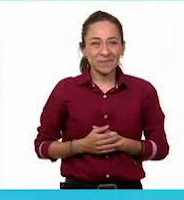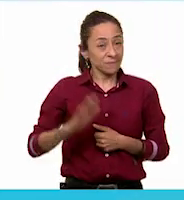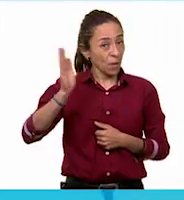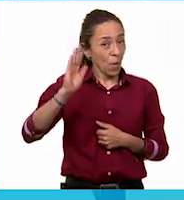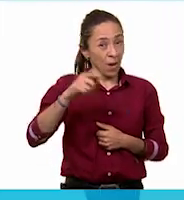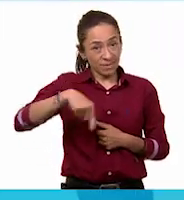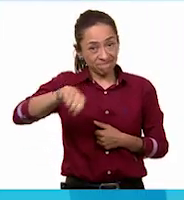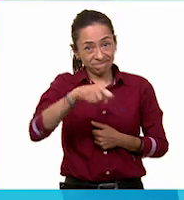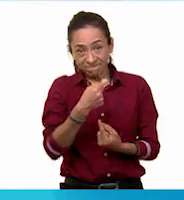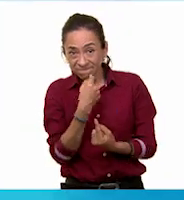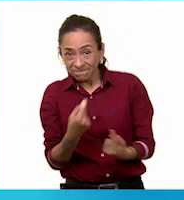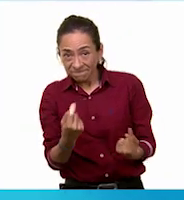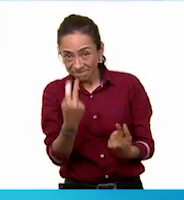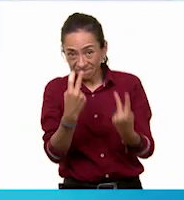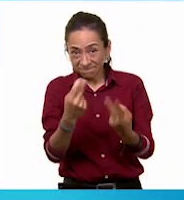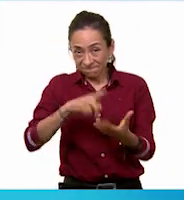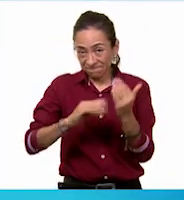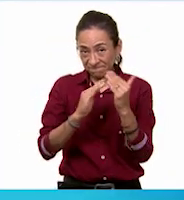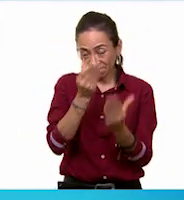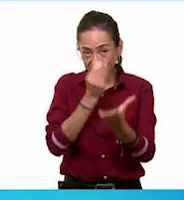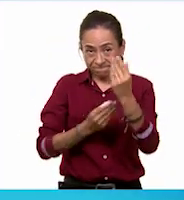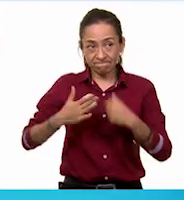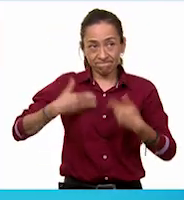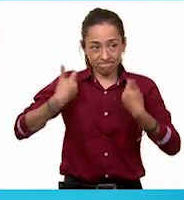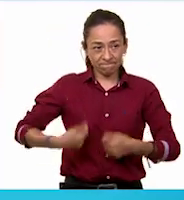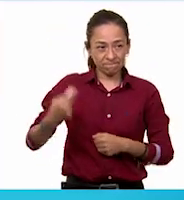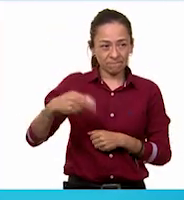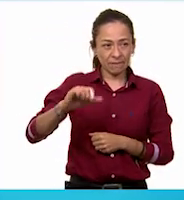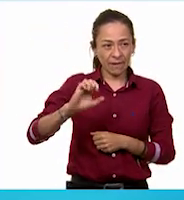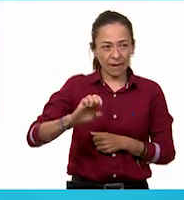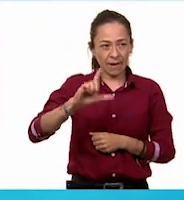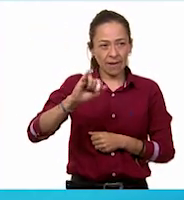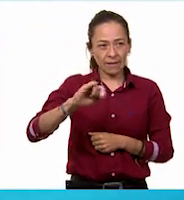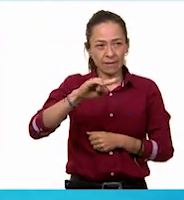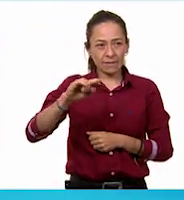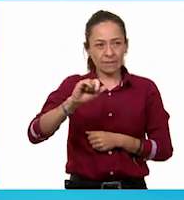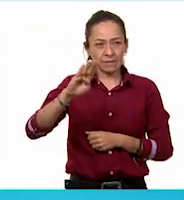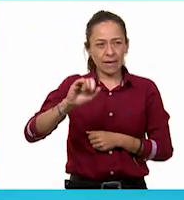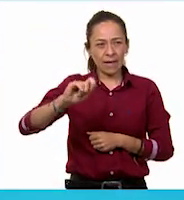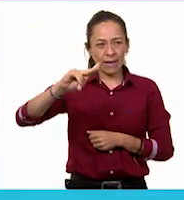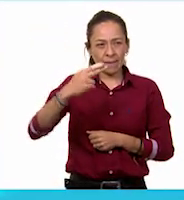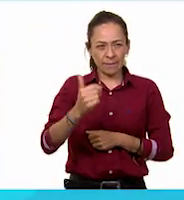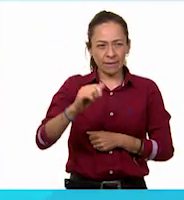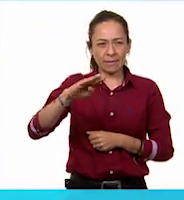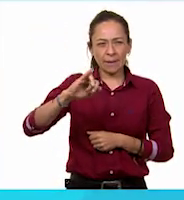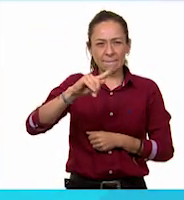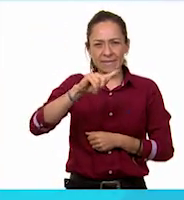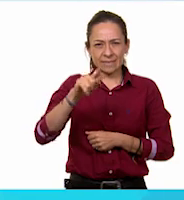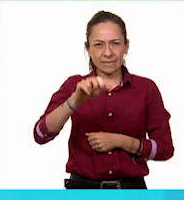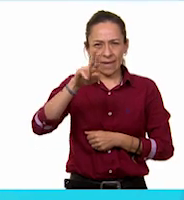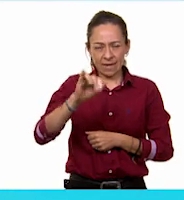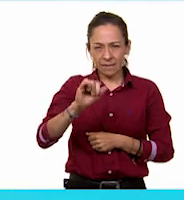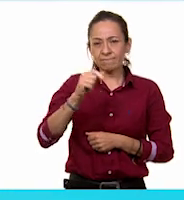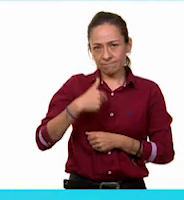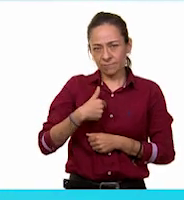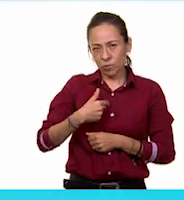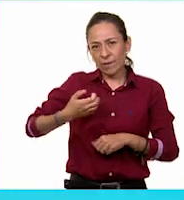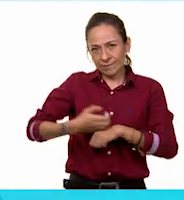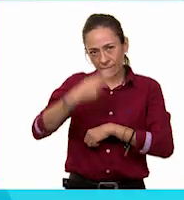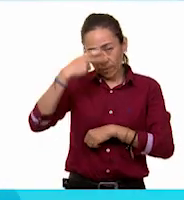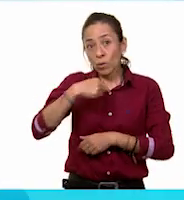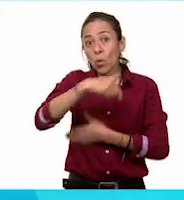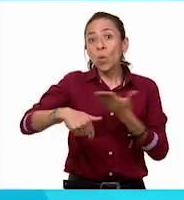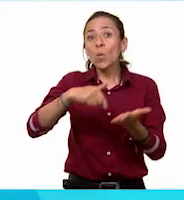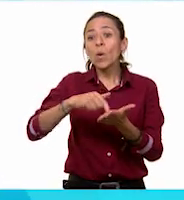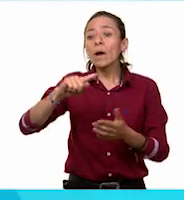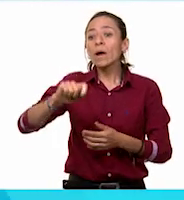Aperma en Casa. Mi nombre es Elizabeth Nitzari. Soy de Tultepec, Estado de México. Mi museo